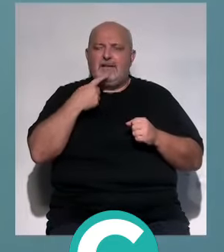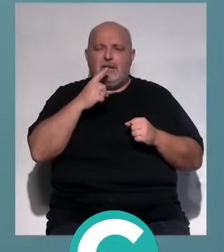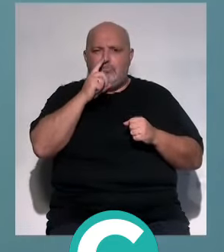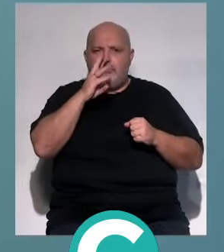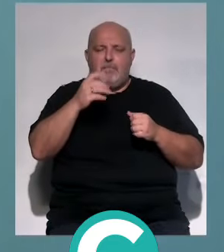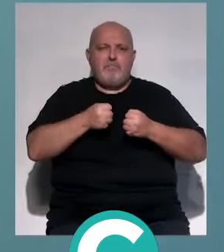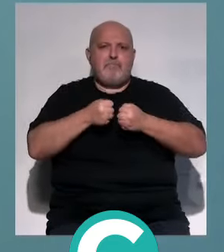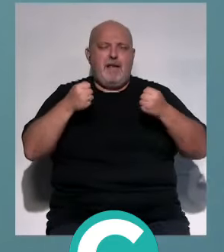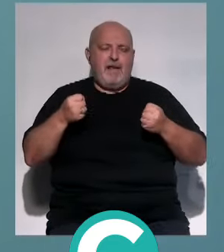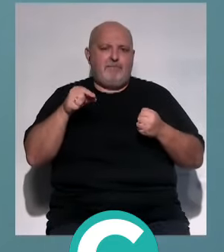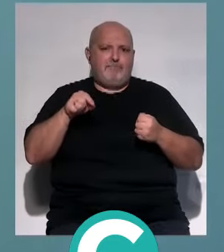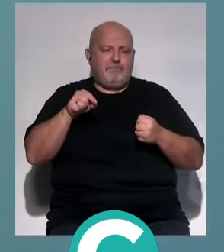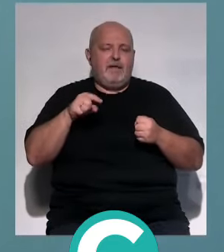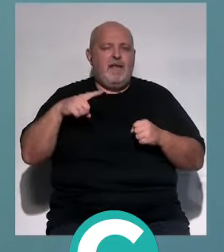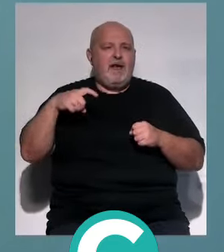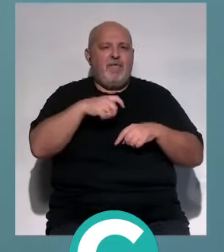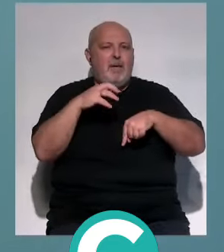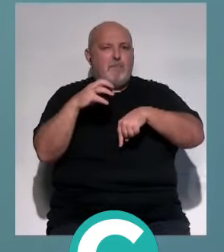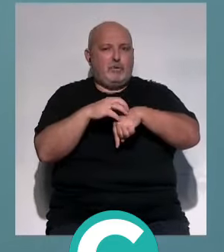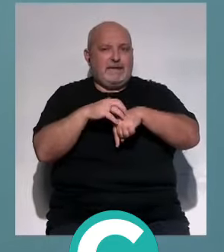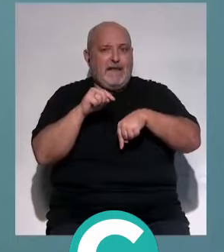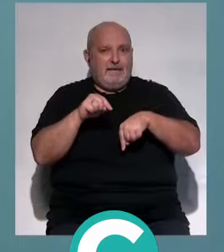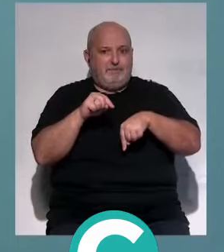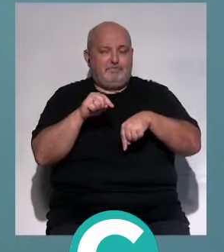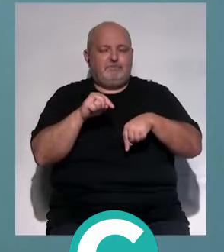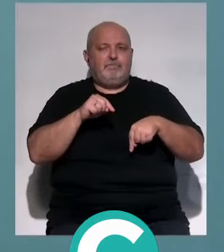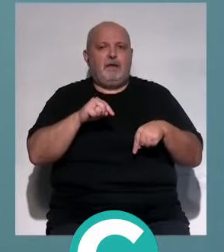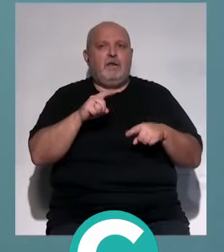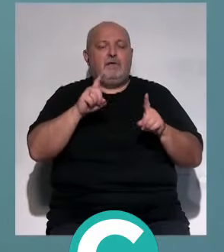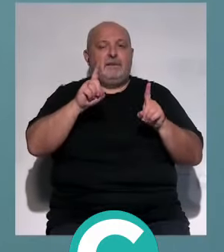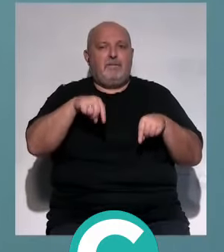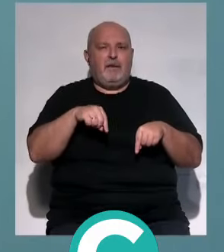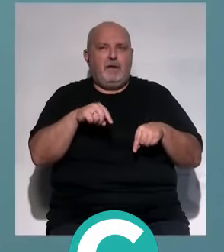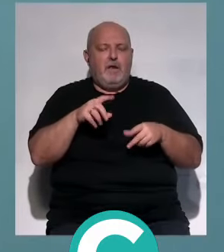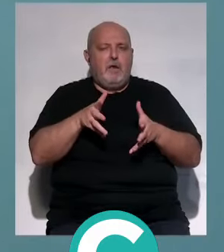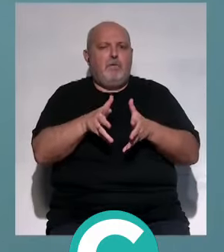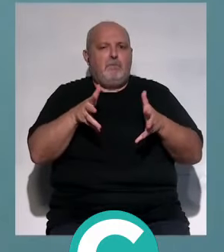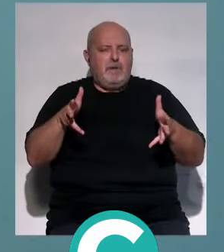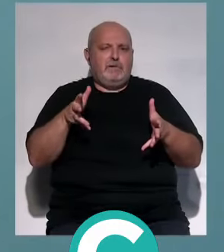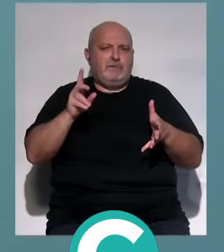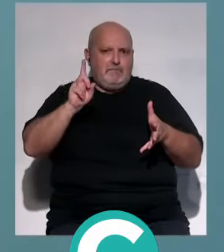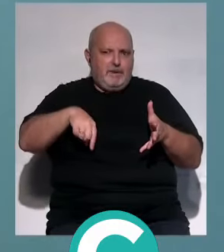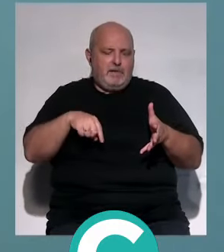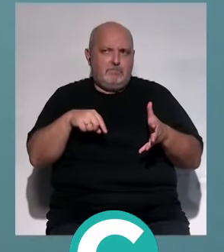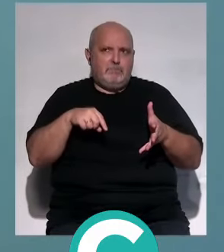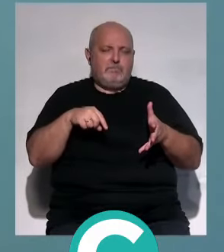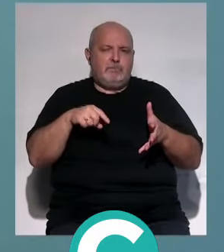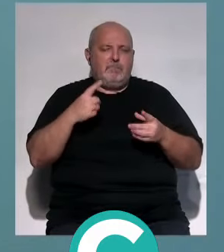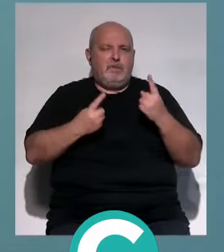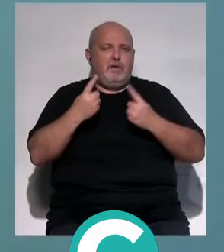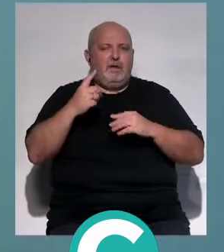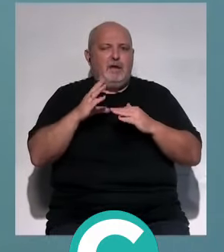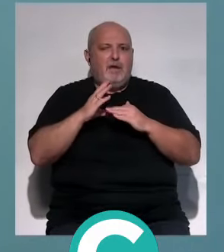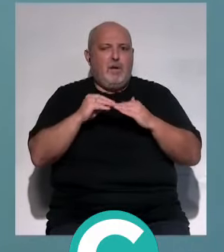años de vida. En cáncer de próstata también se ha aumentado mucho, pues pacientes